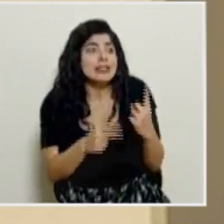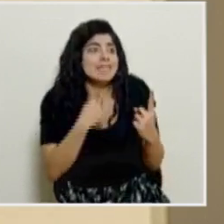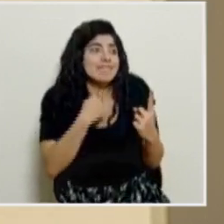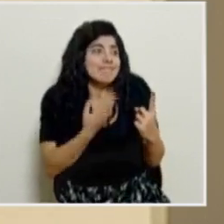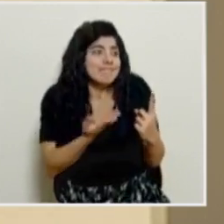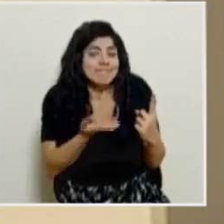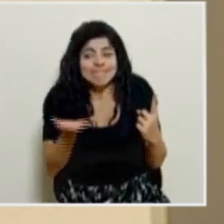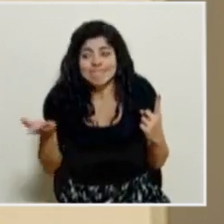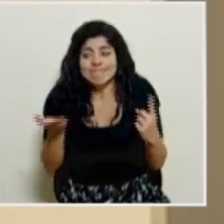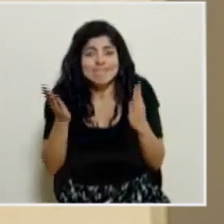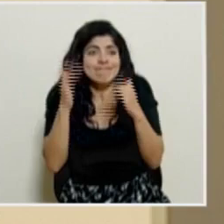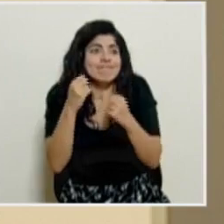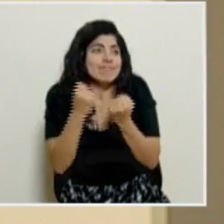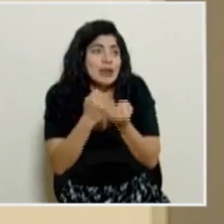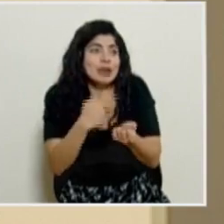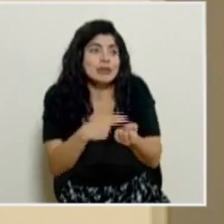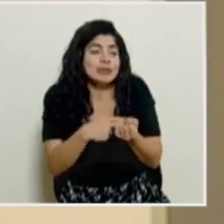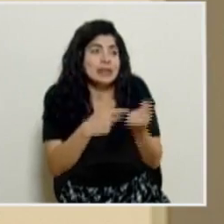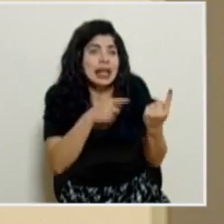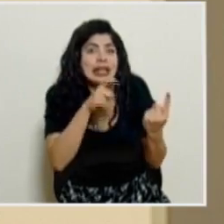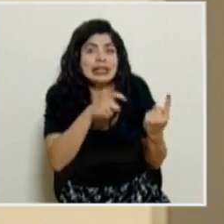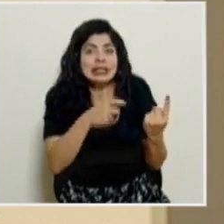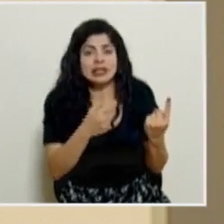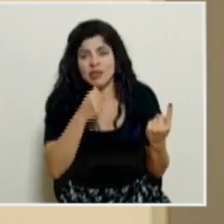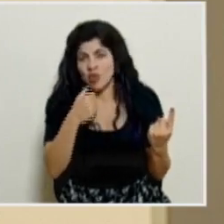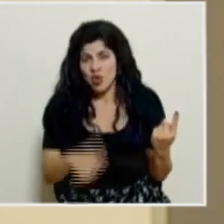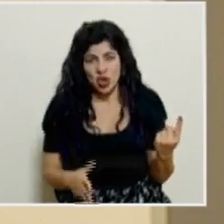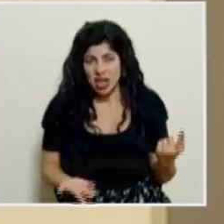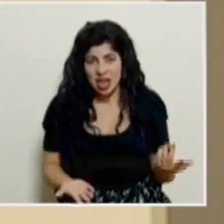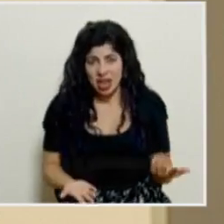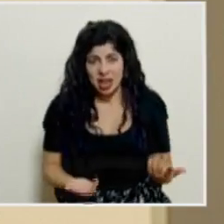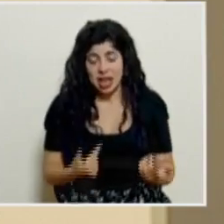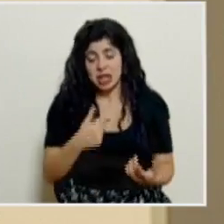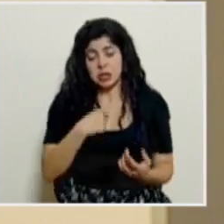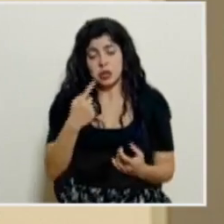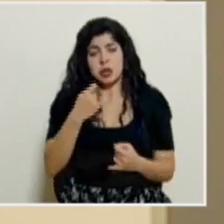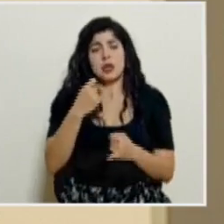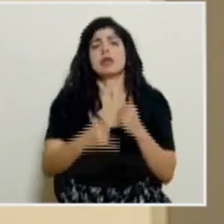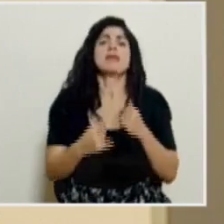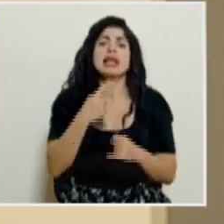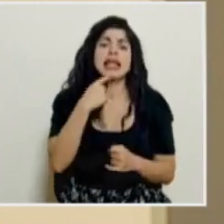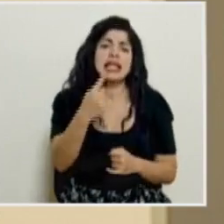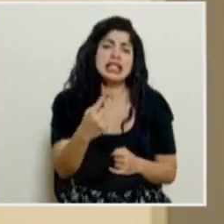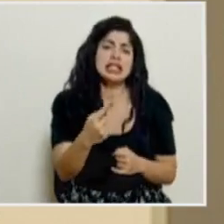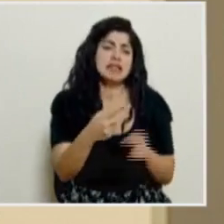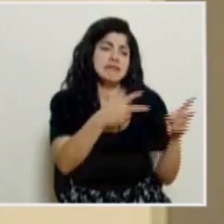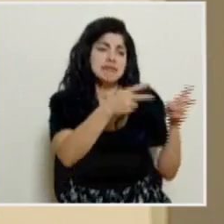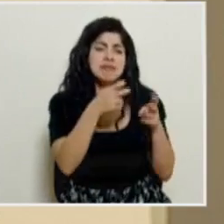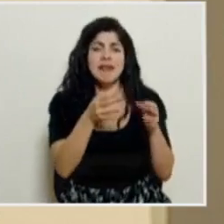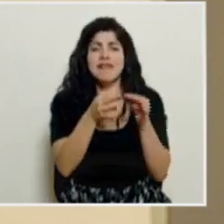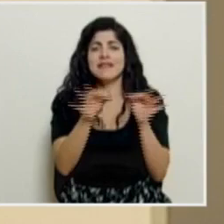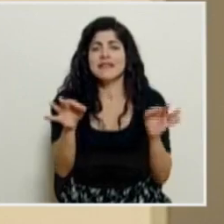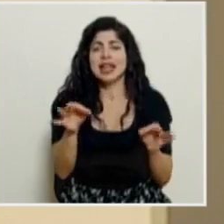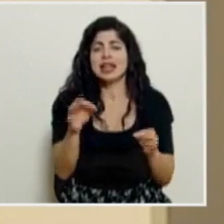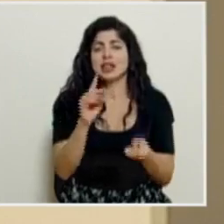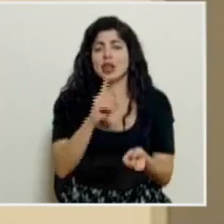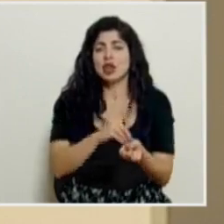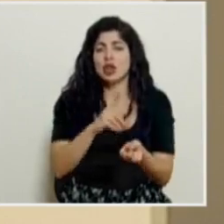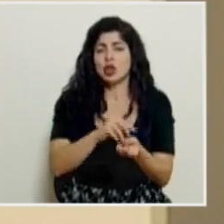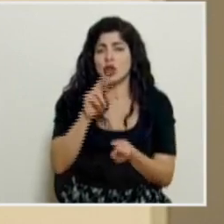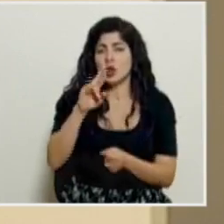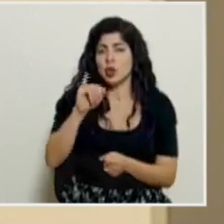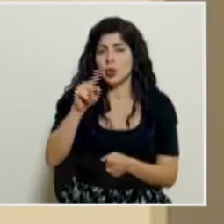en un hospital. Yo termino nada más parafraseando al doctor Ruiz